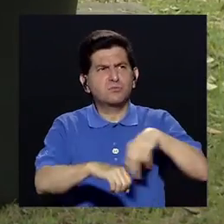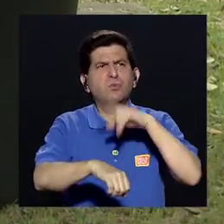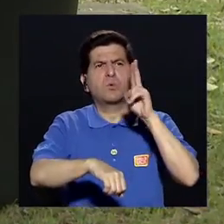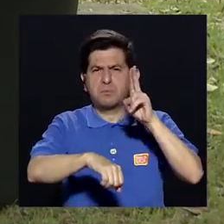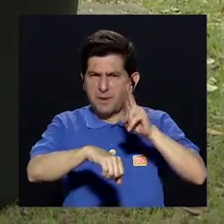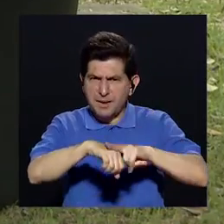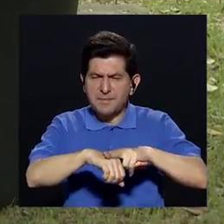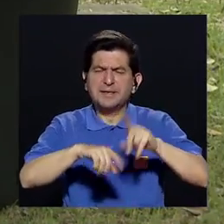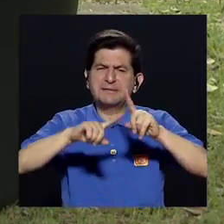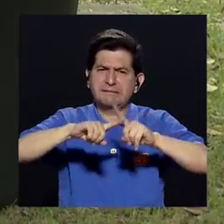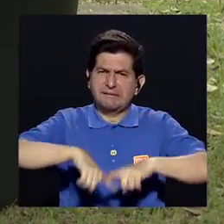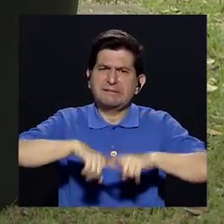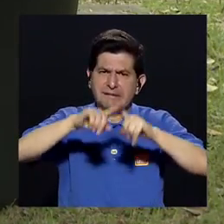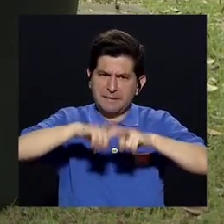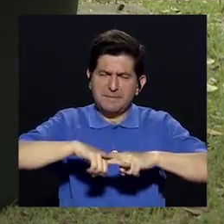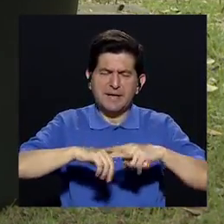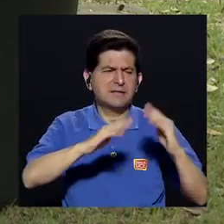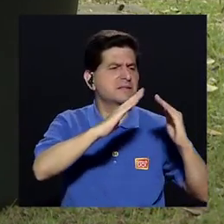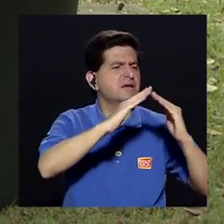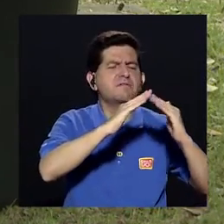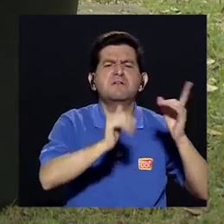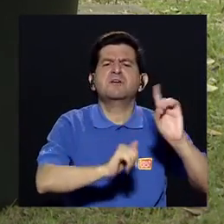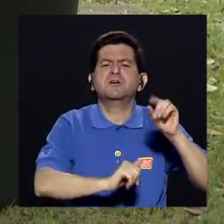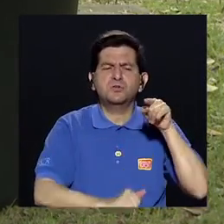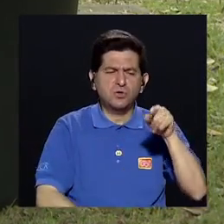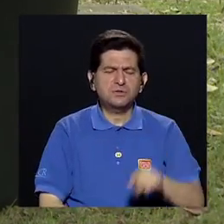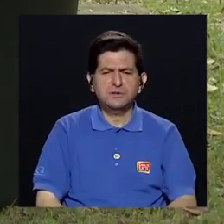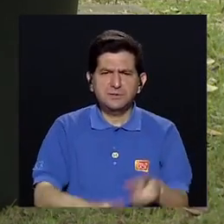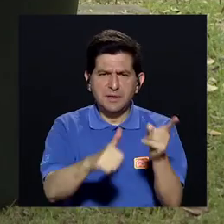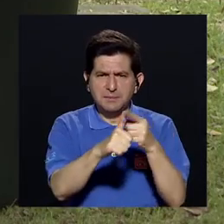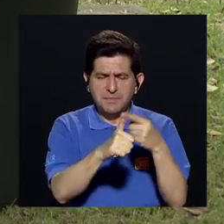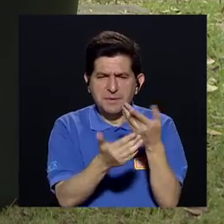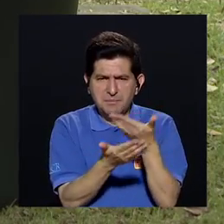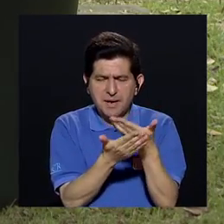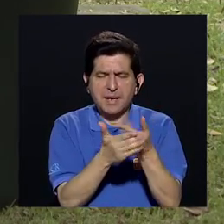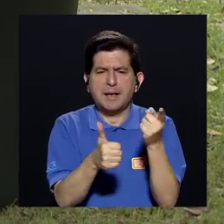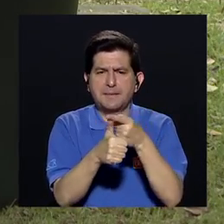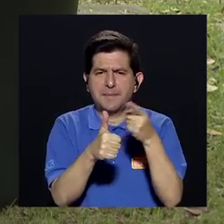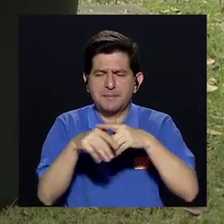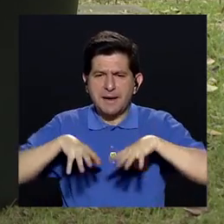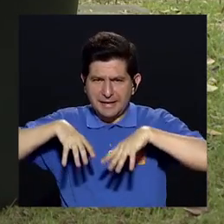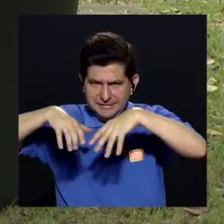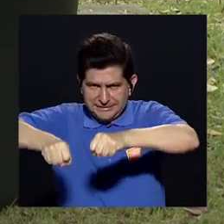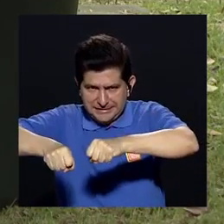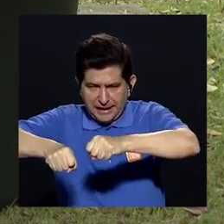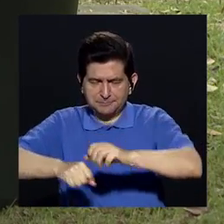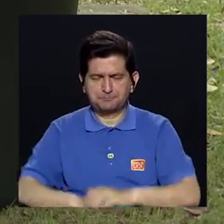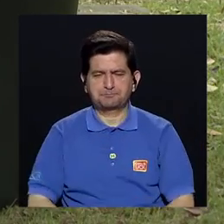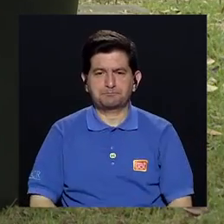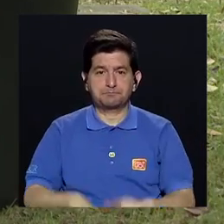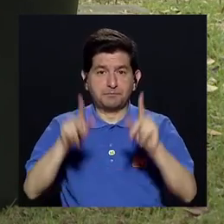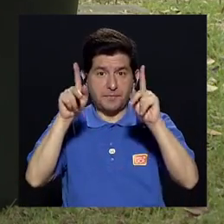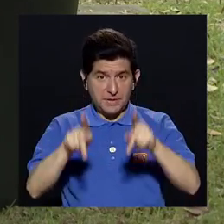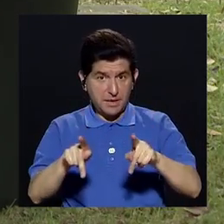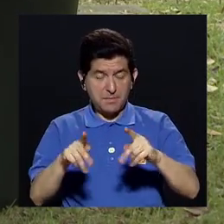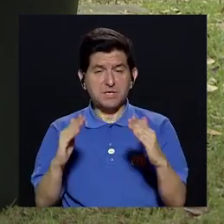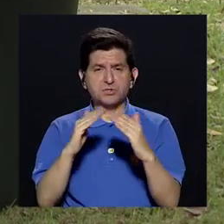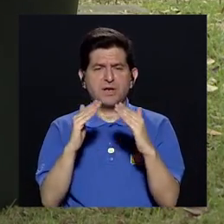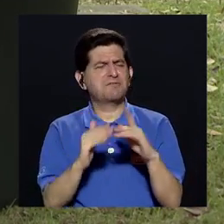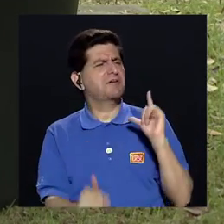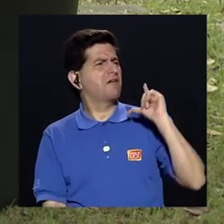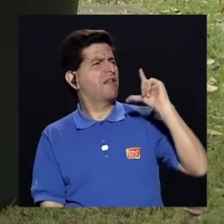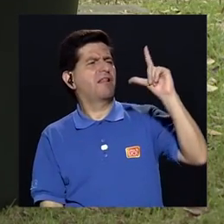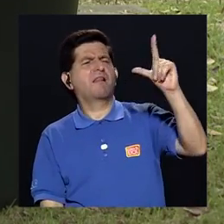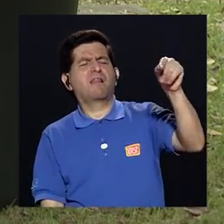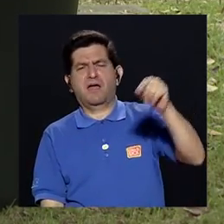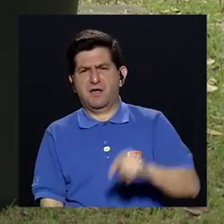Generalmente es, dependiendo de donde viva la persona La primera muestra se toma en la primer consulta Si la persona vive en lugares